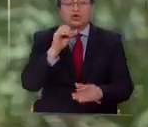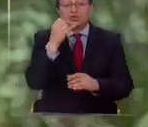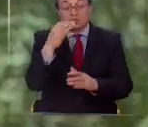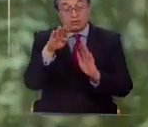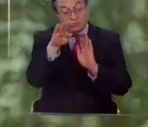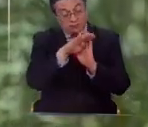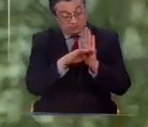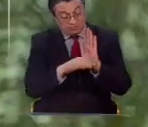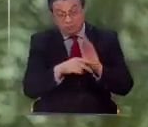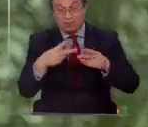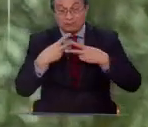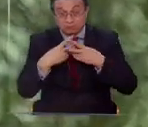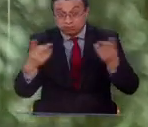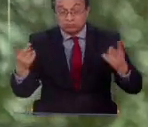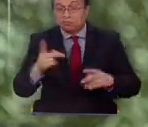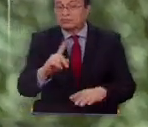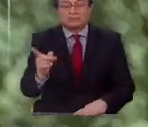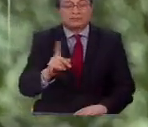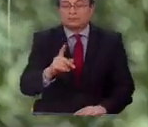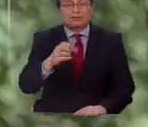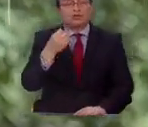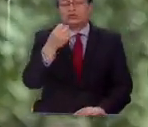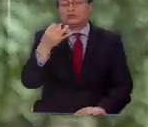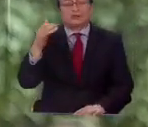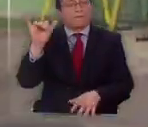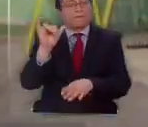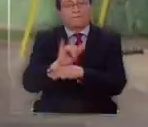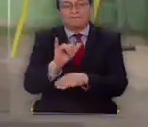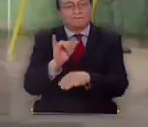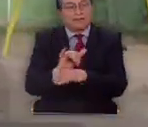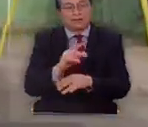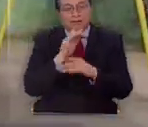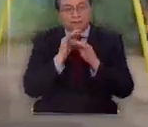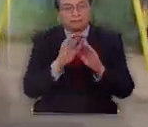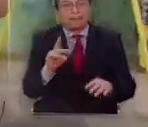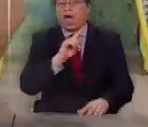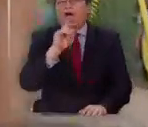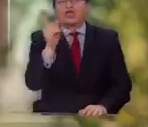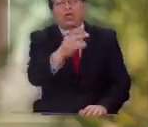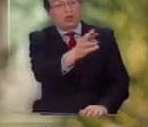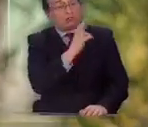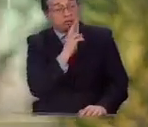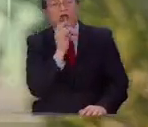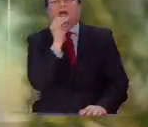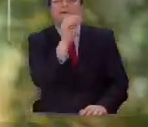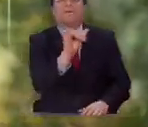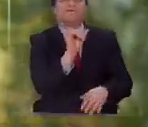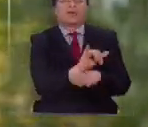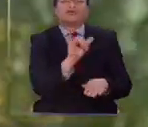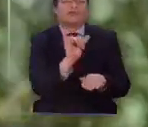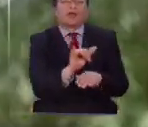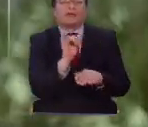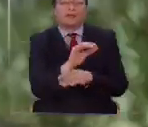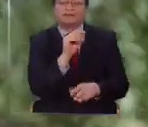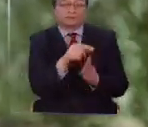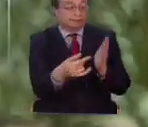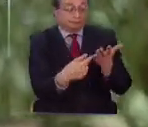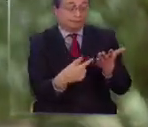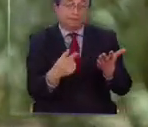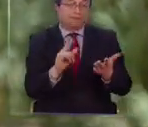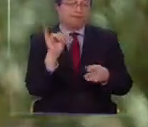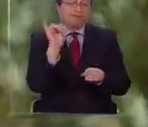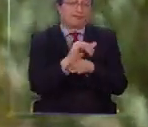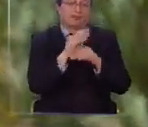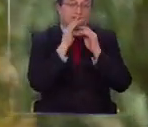los listados que andan en redes sociales usted va a encontrar un médico. Eso le dices tú, a todos los que llaman. Todos. Yo creo que las personas que van a ver,